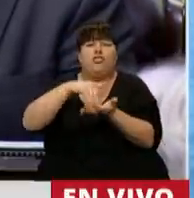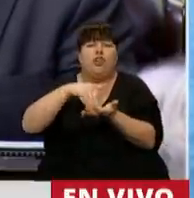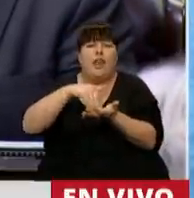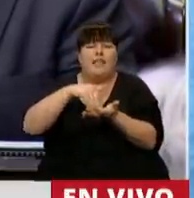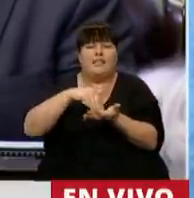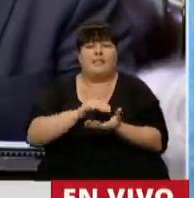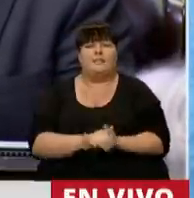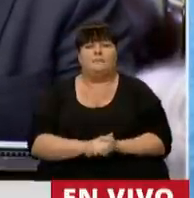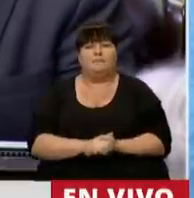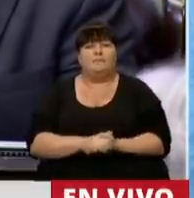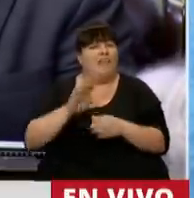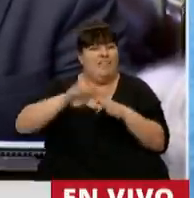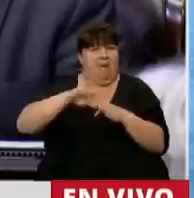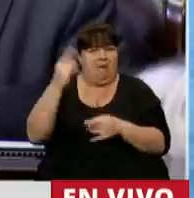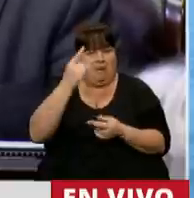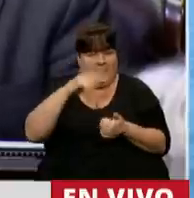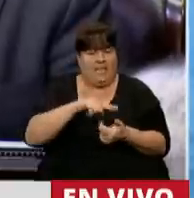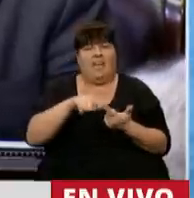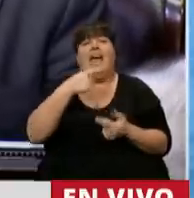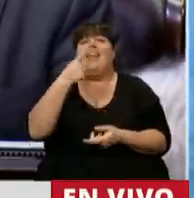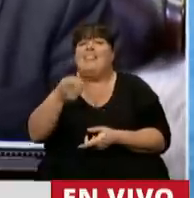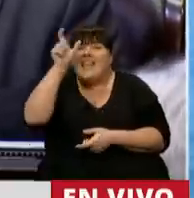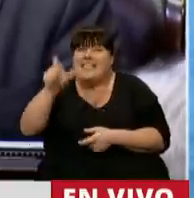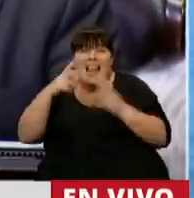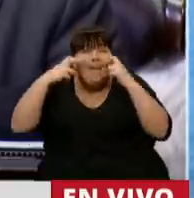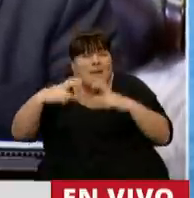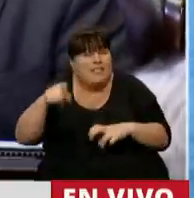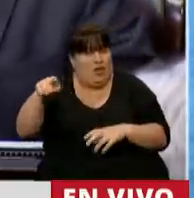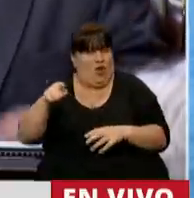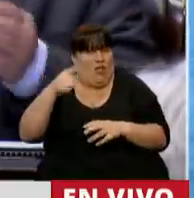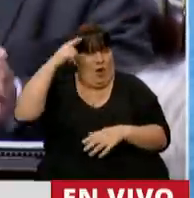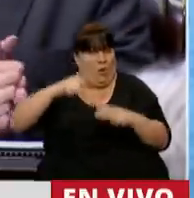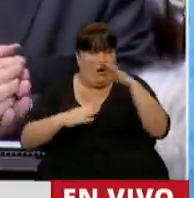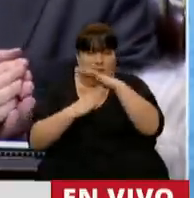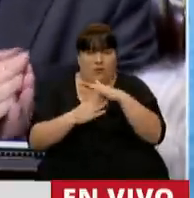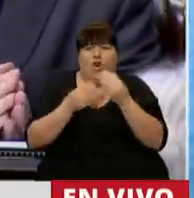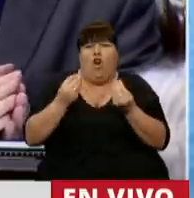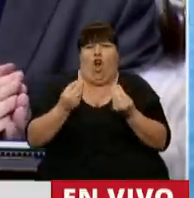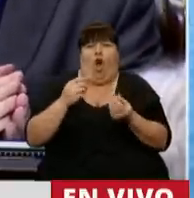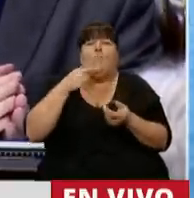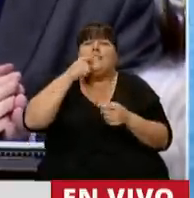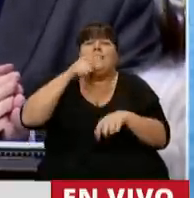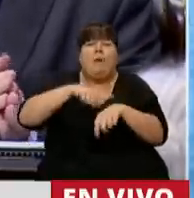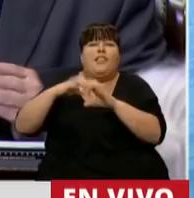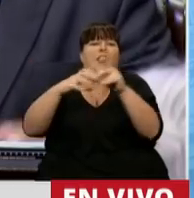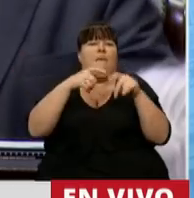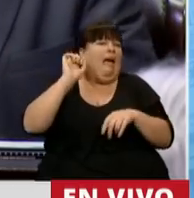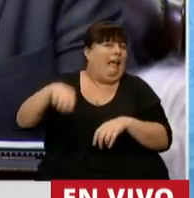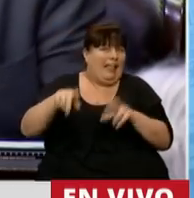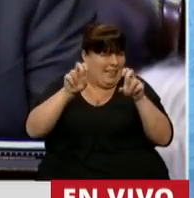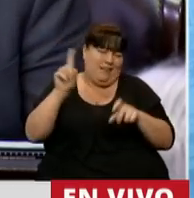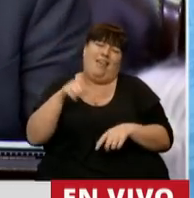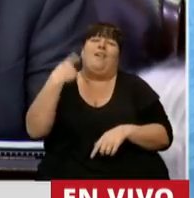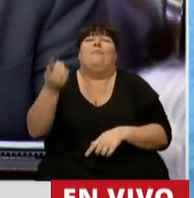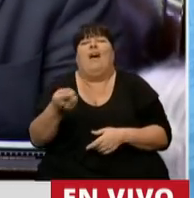deuda. Dice la perita de la corte. Entonces, ¿cómo vamos a eludir en el debate la realidad de esto? Y después